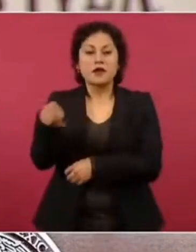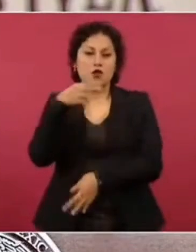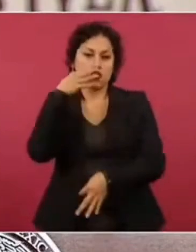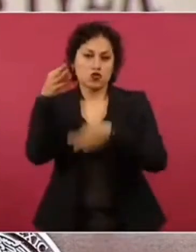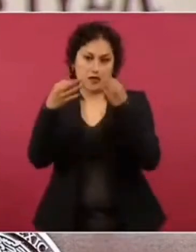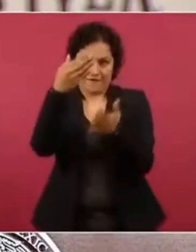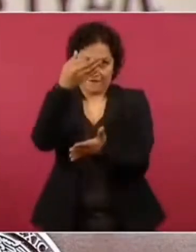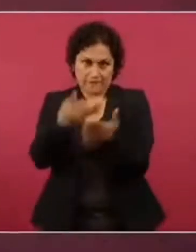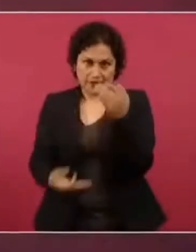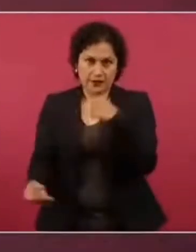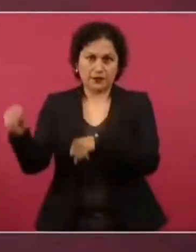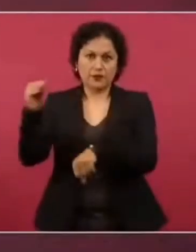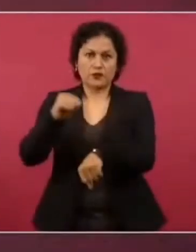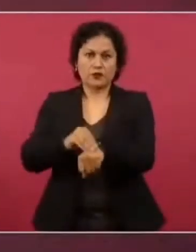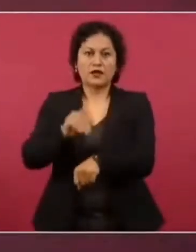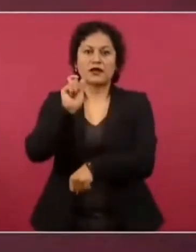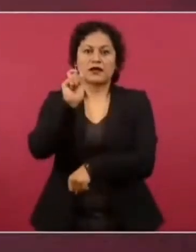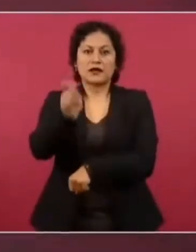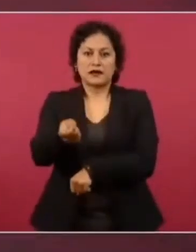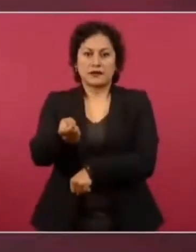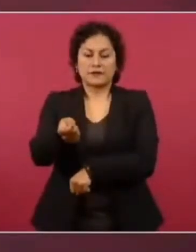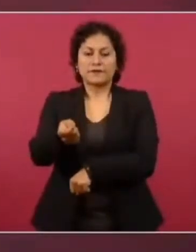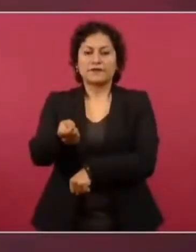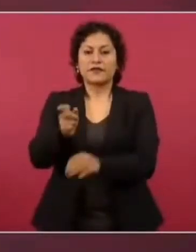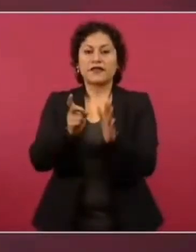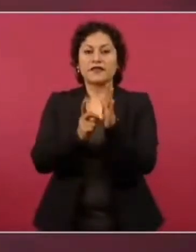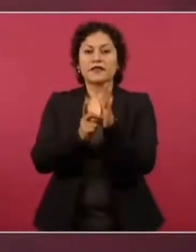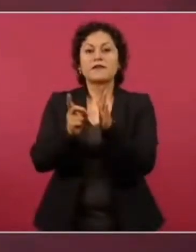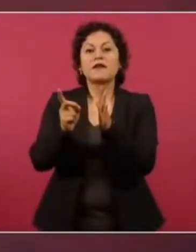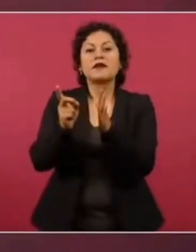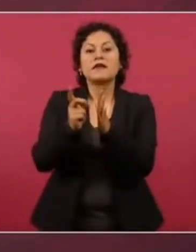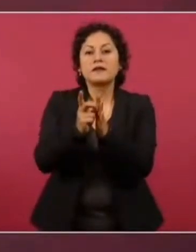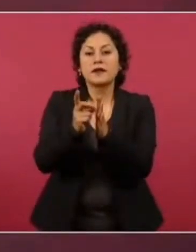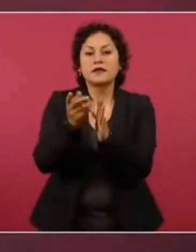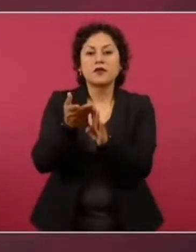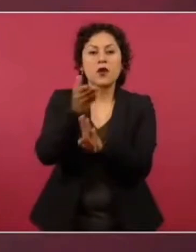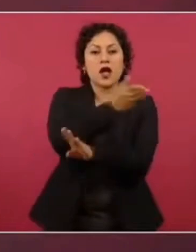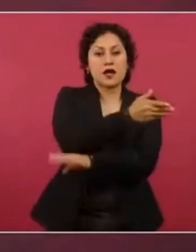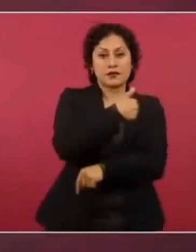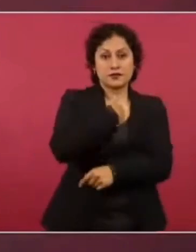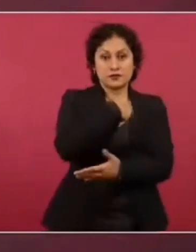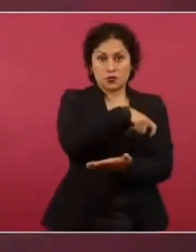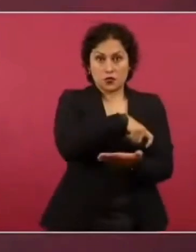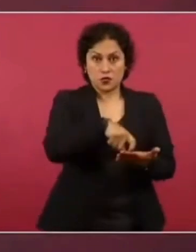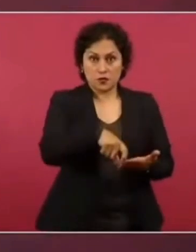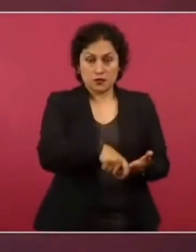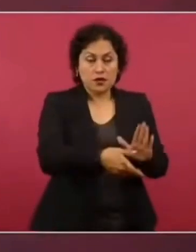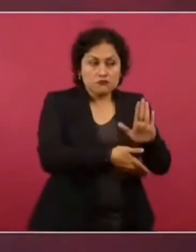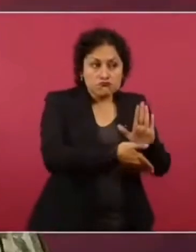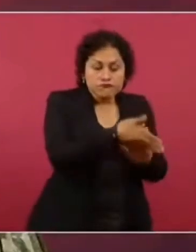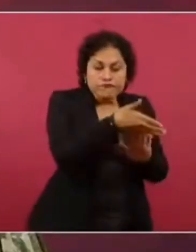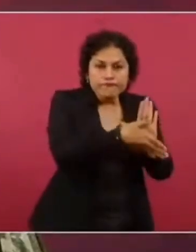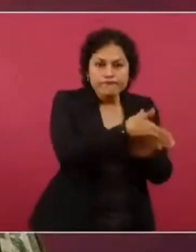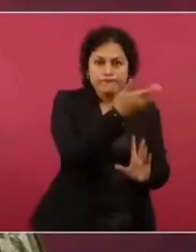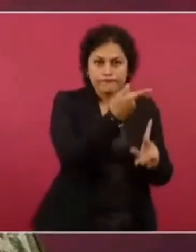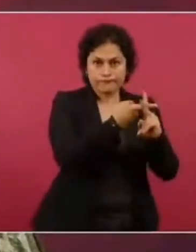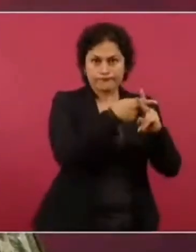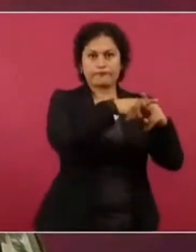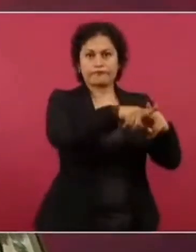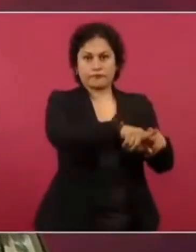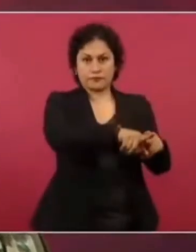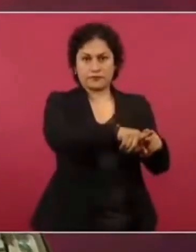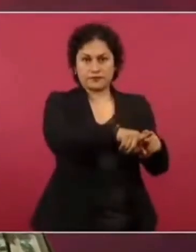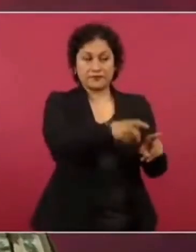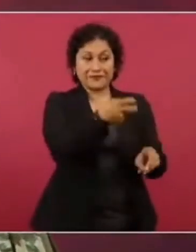es que el departamento era obra gris. Ese edificio, ese departamento tenía